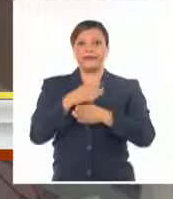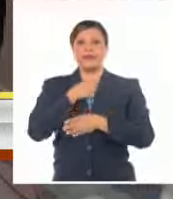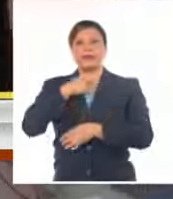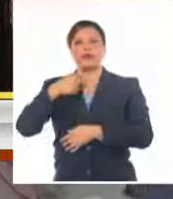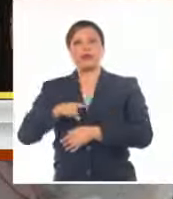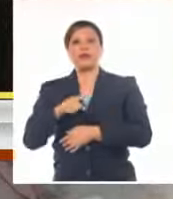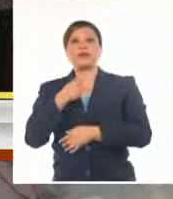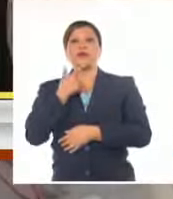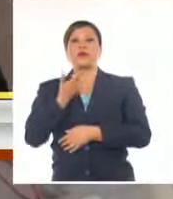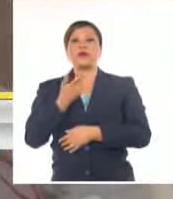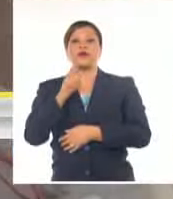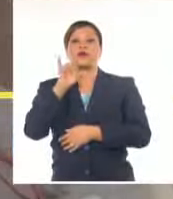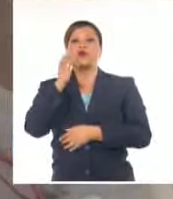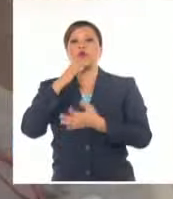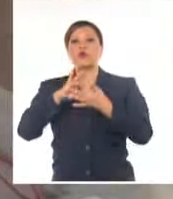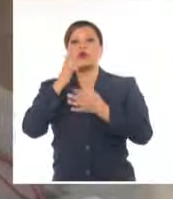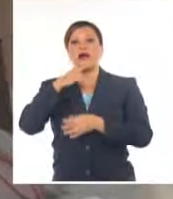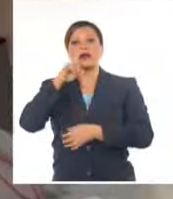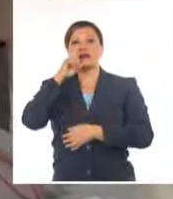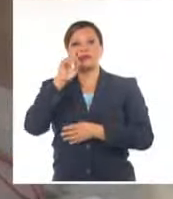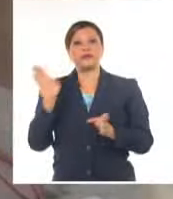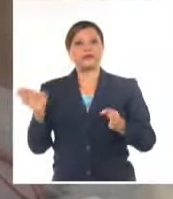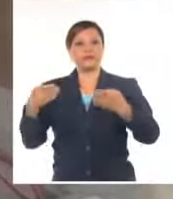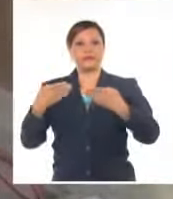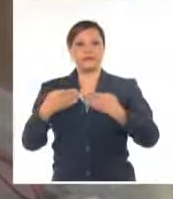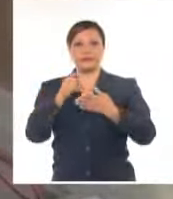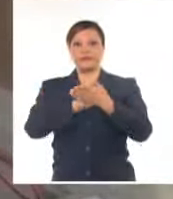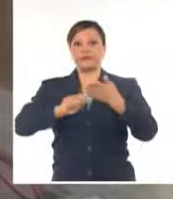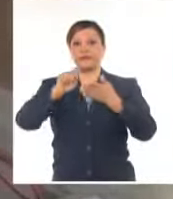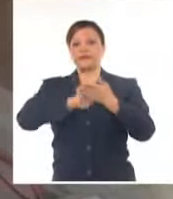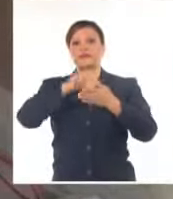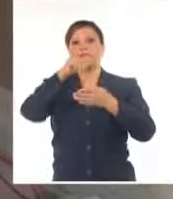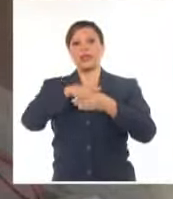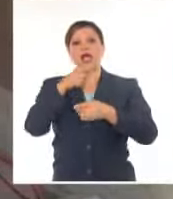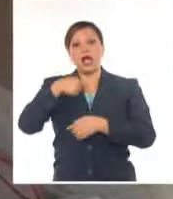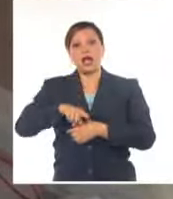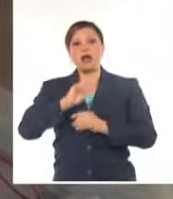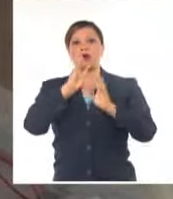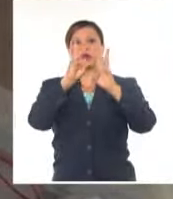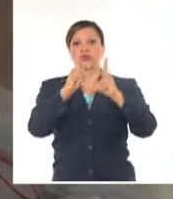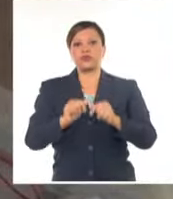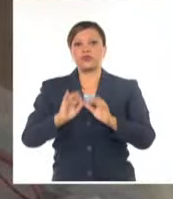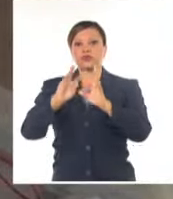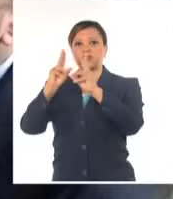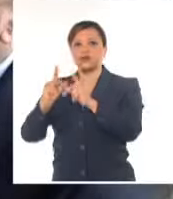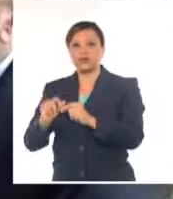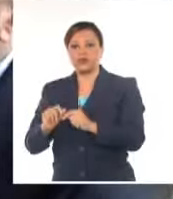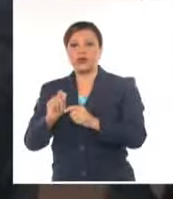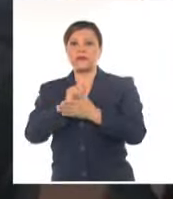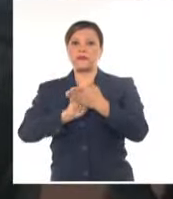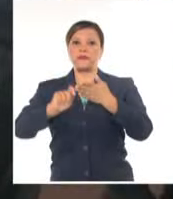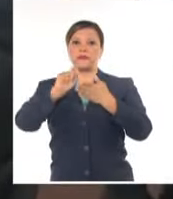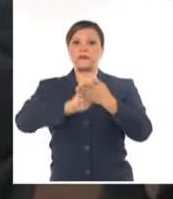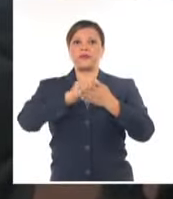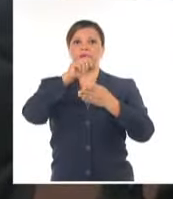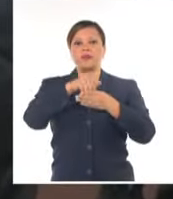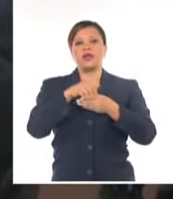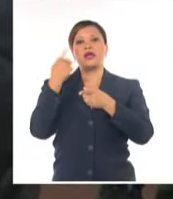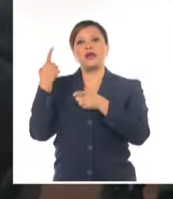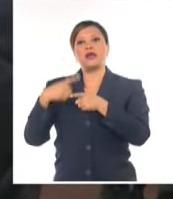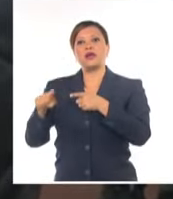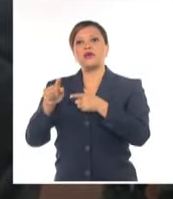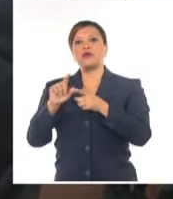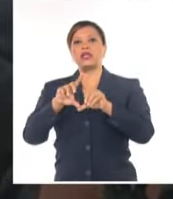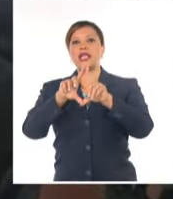popular de lugans cerraron ya las urnas y realizan el reconteo de los votos entre las opciones situadas en las boletas